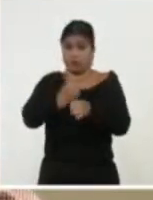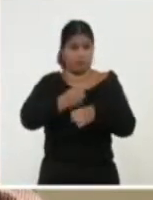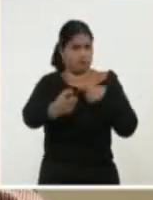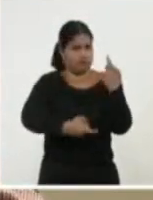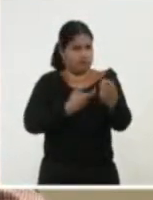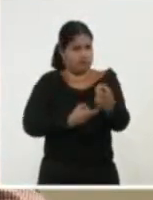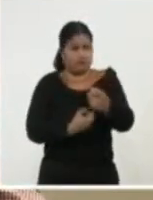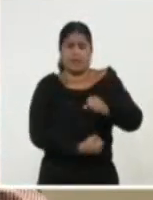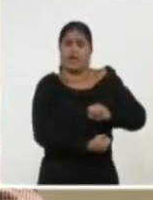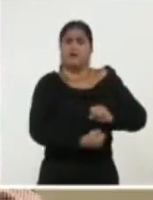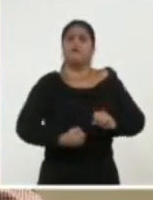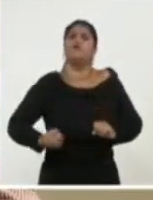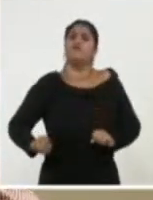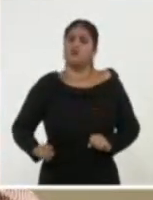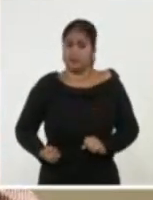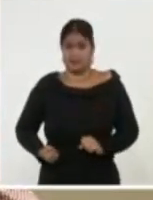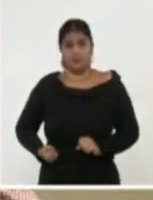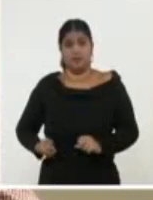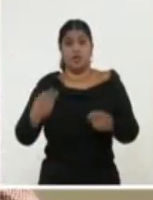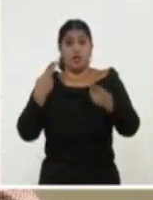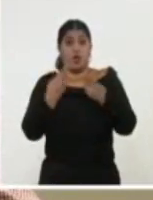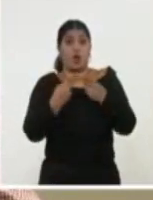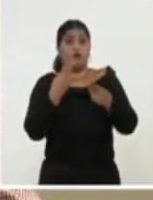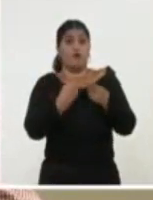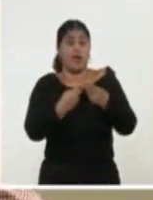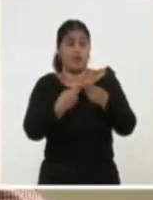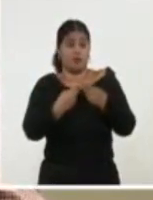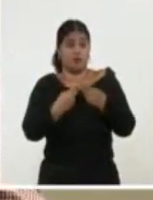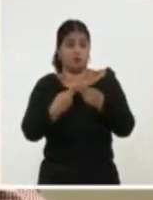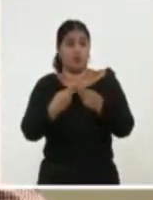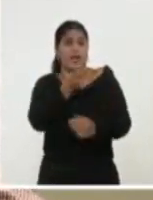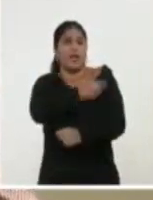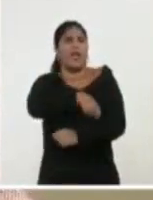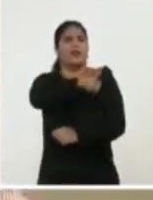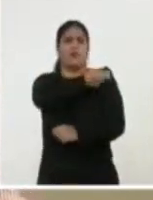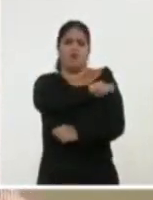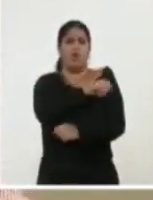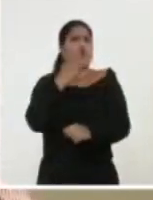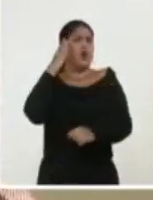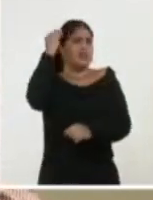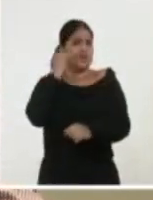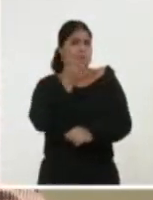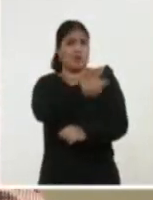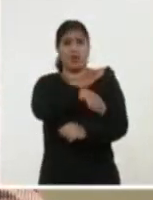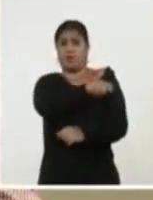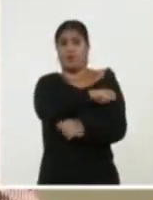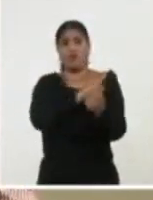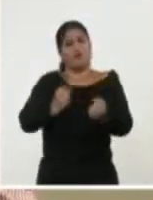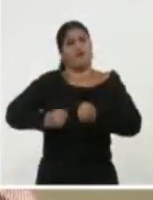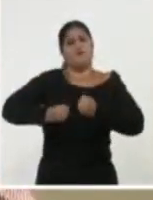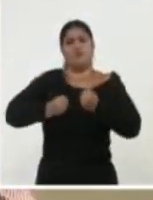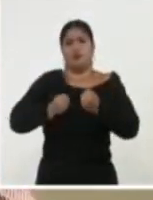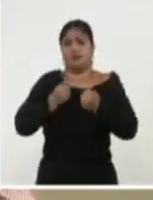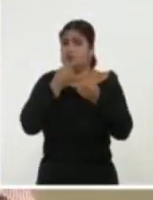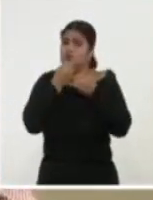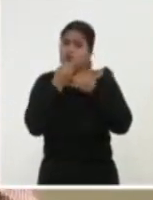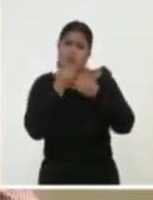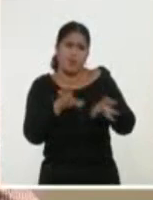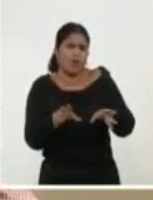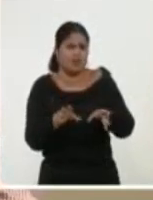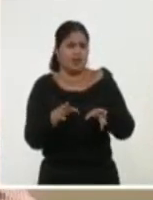es que tenemos total confianza en el futuro y por mucho que nos han tirado a matar, por mucho que nos han apretado,